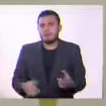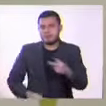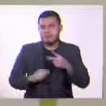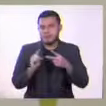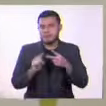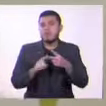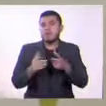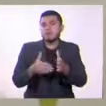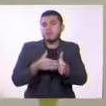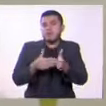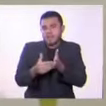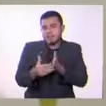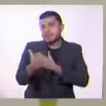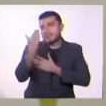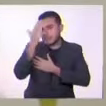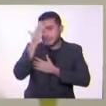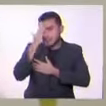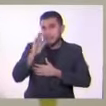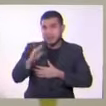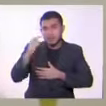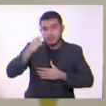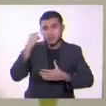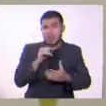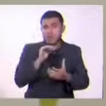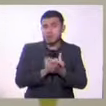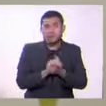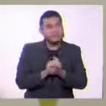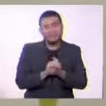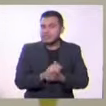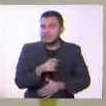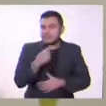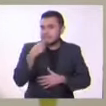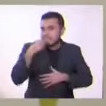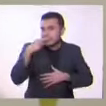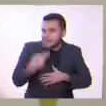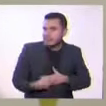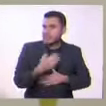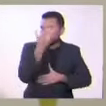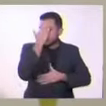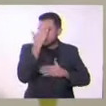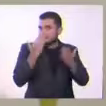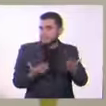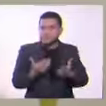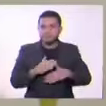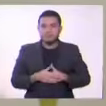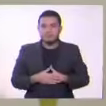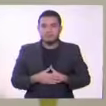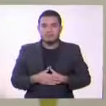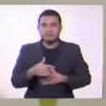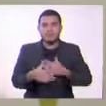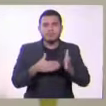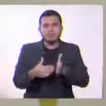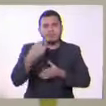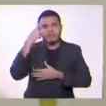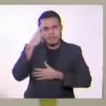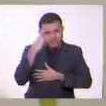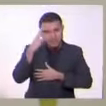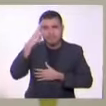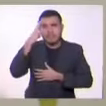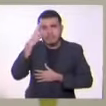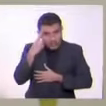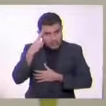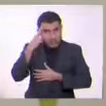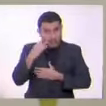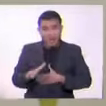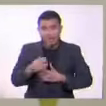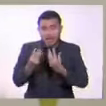empieza a dar cuenta que su esposo no es quien ella creía. Aparte de eso, empieza a reflexionar que la sociedad